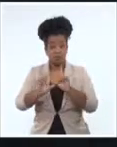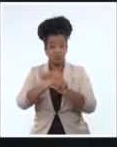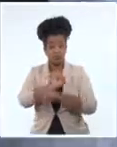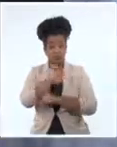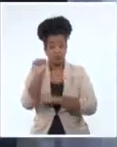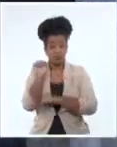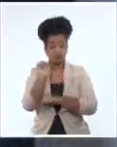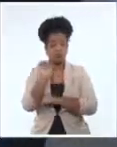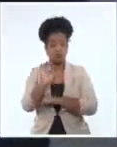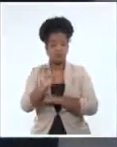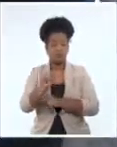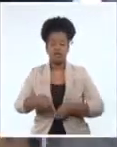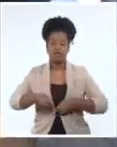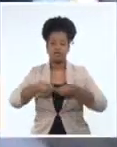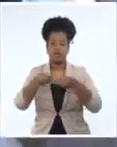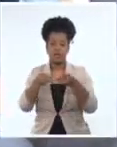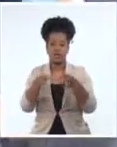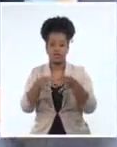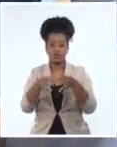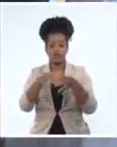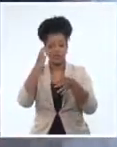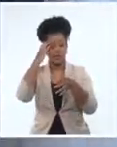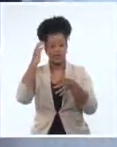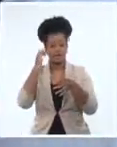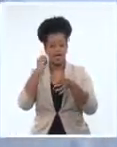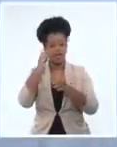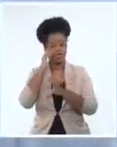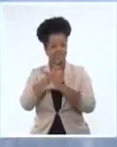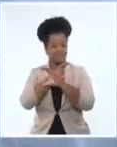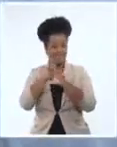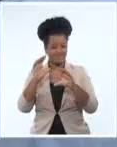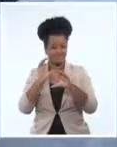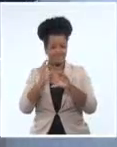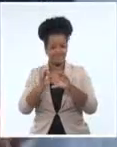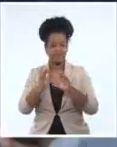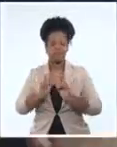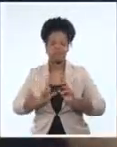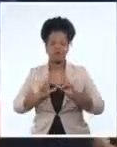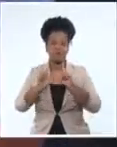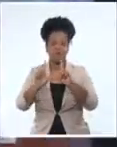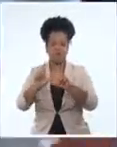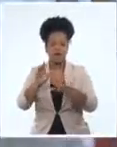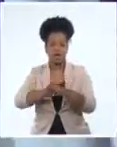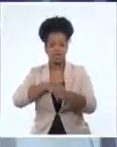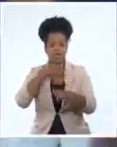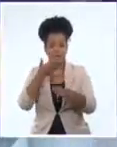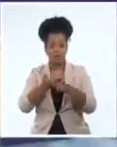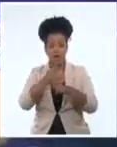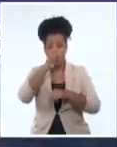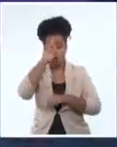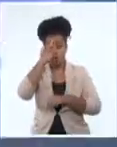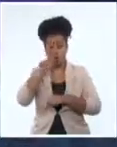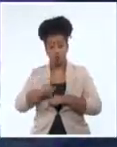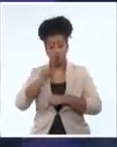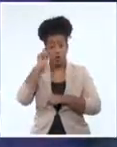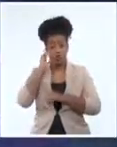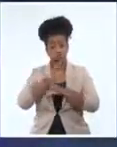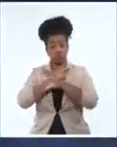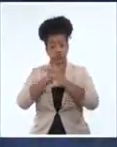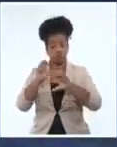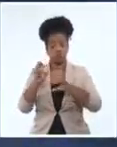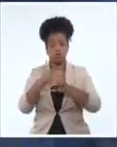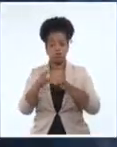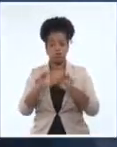condecoración que entrega el Consejo de Estado en el ámbito científico, fue otorgada póstumamente al doctor en ciencias de segundo grado,